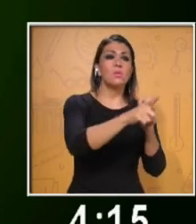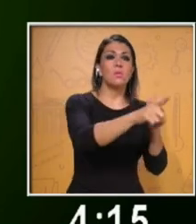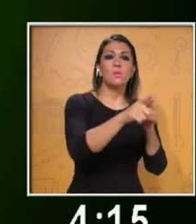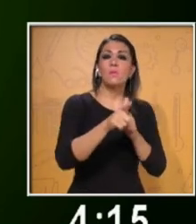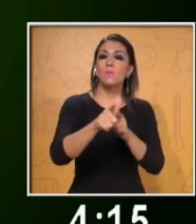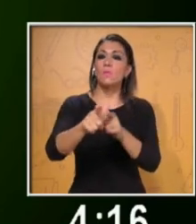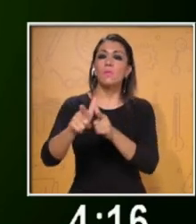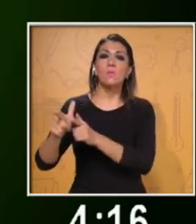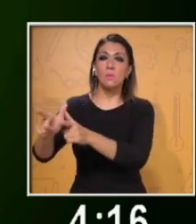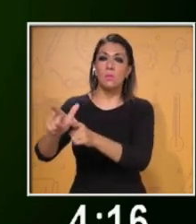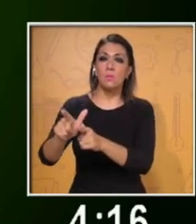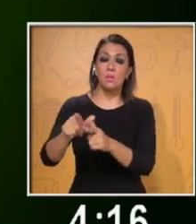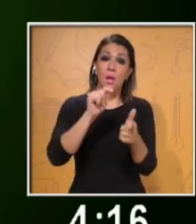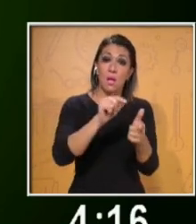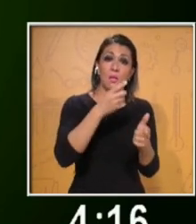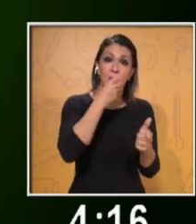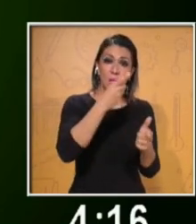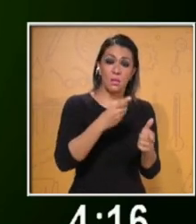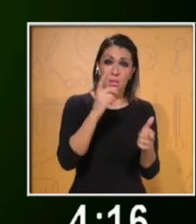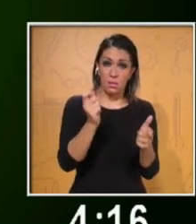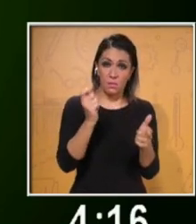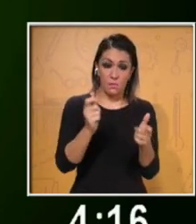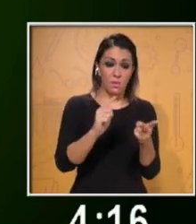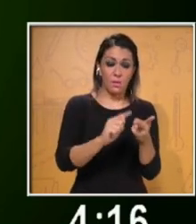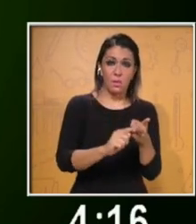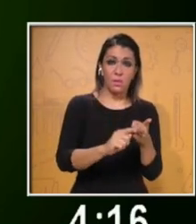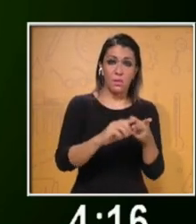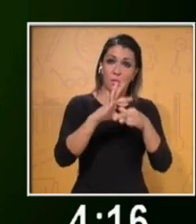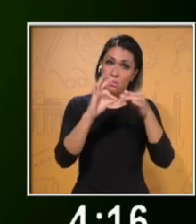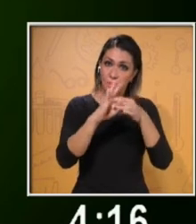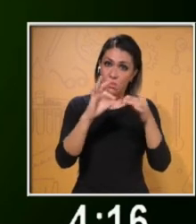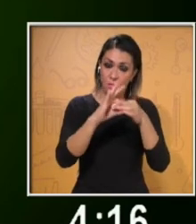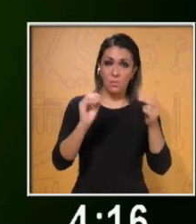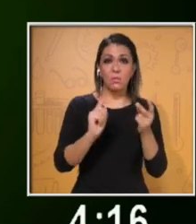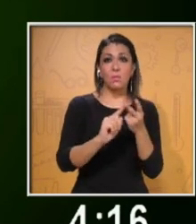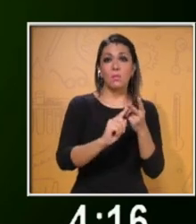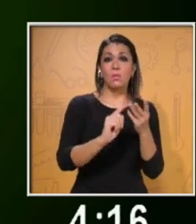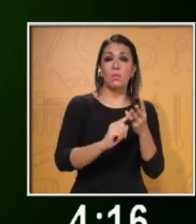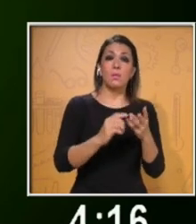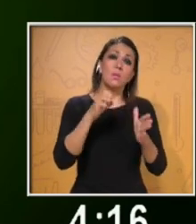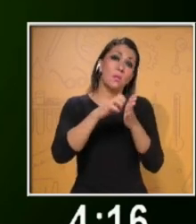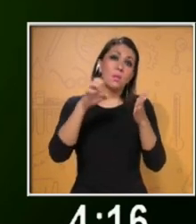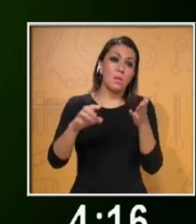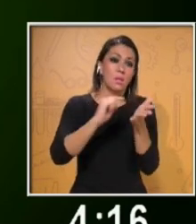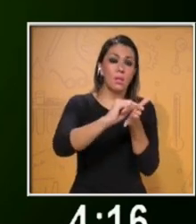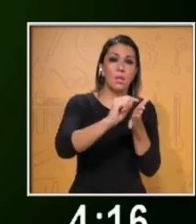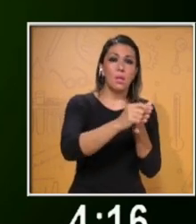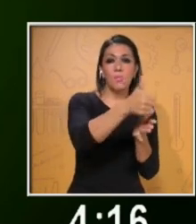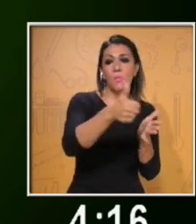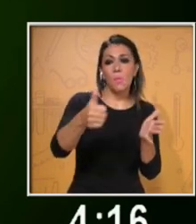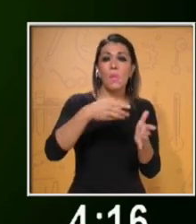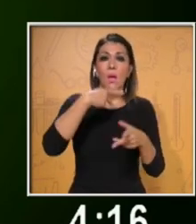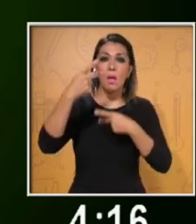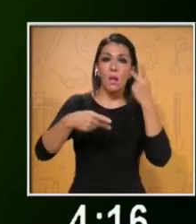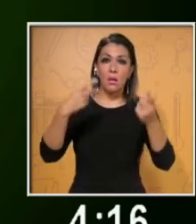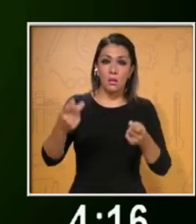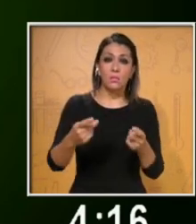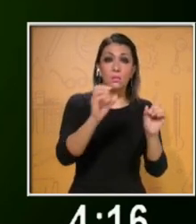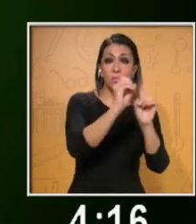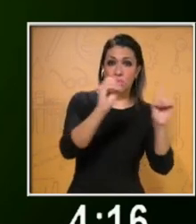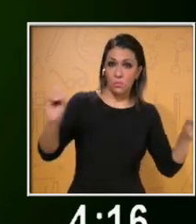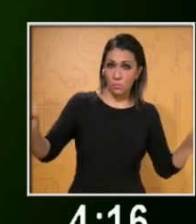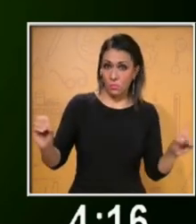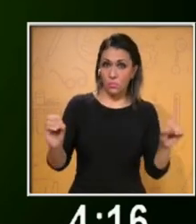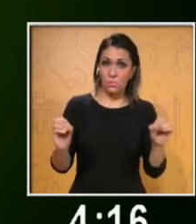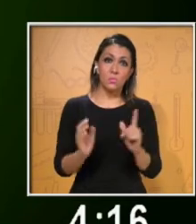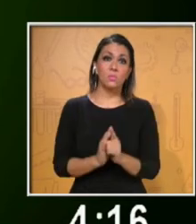conceptos, descripciones, explicaciones y ejemplos. Se debe organizar a partir de una